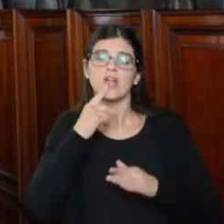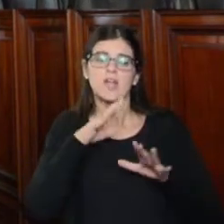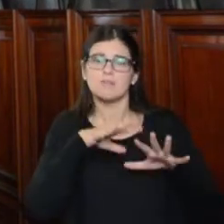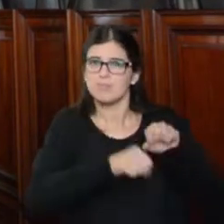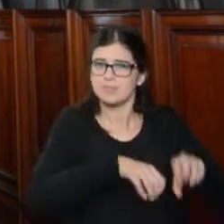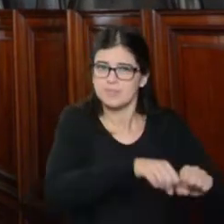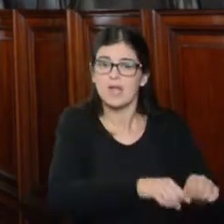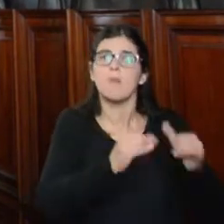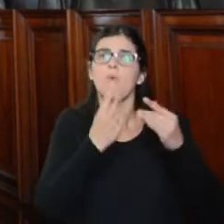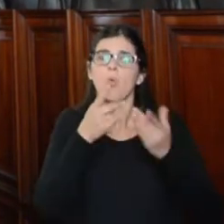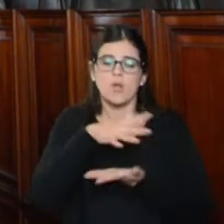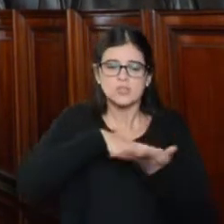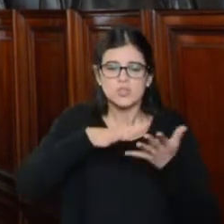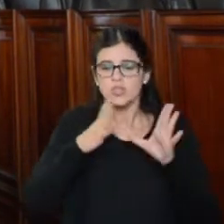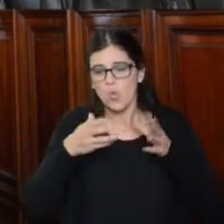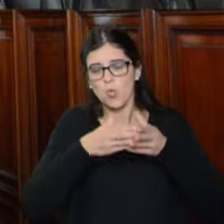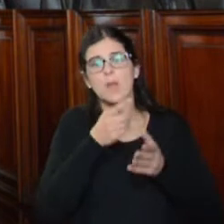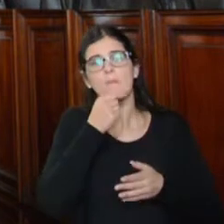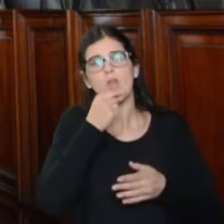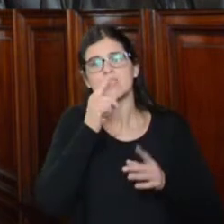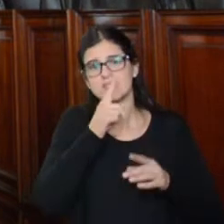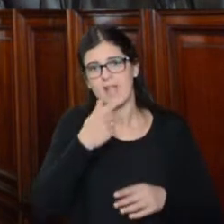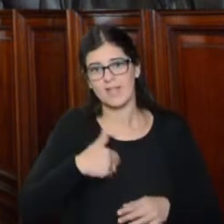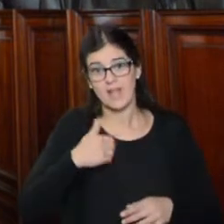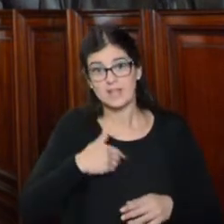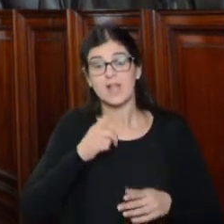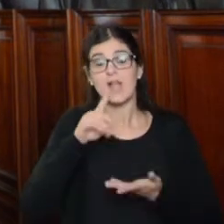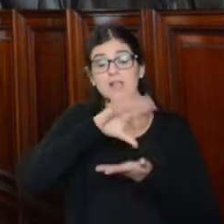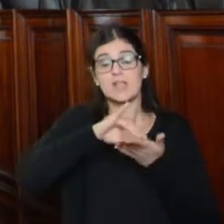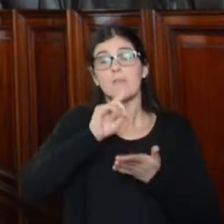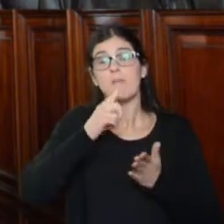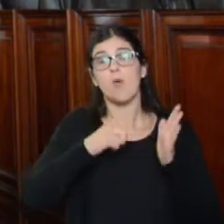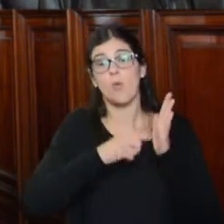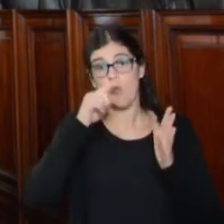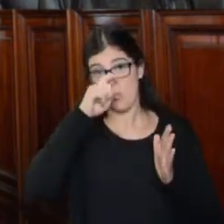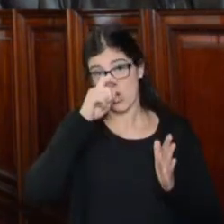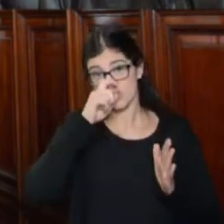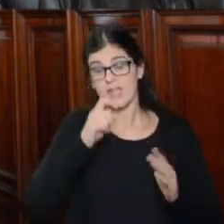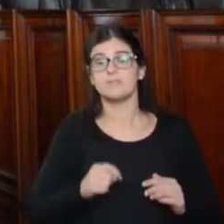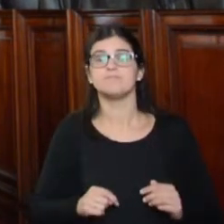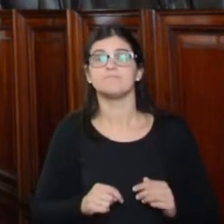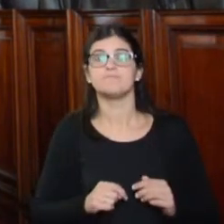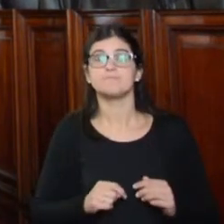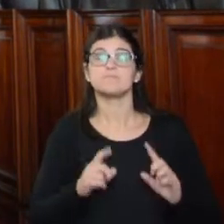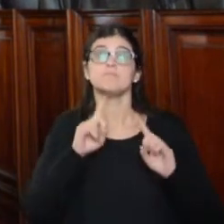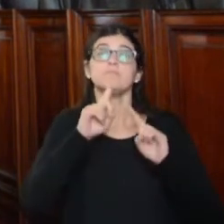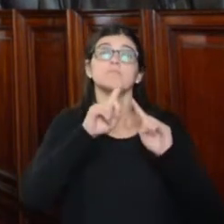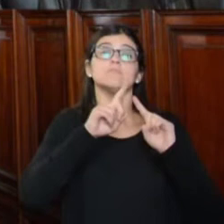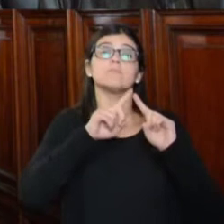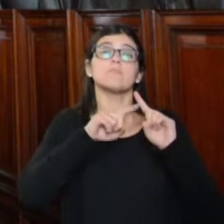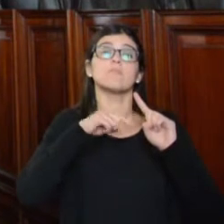violentamente por un operativo conjunto de la Policía Federal y de la Ciudad de Buenos Aires. Por último, otro